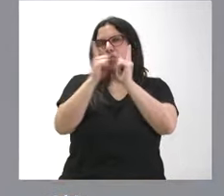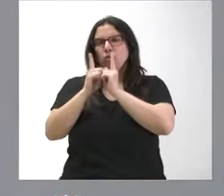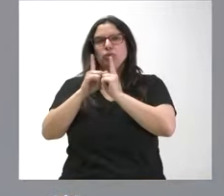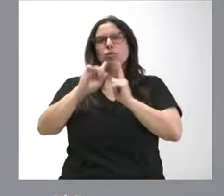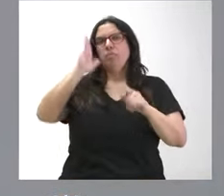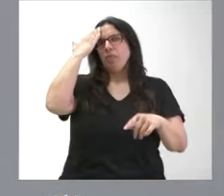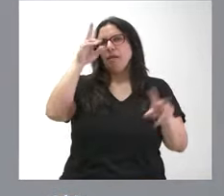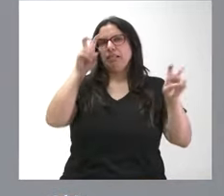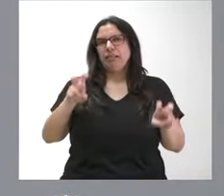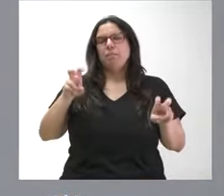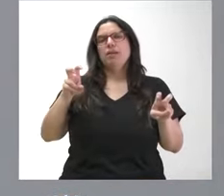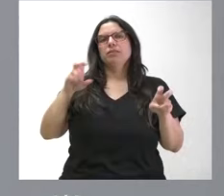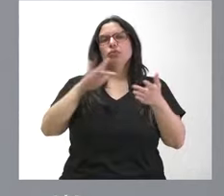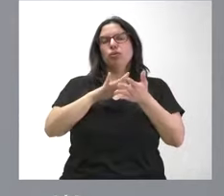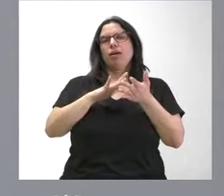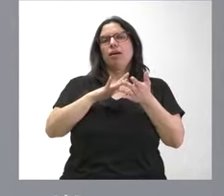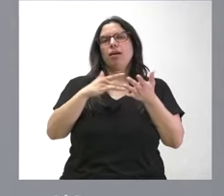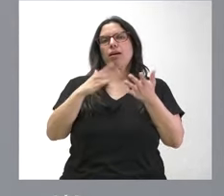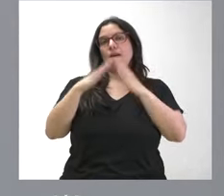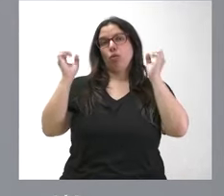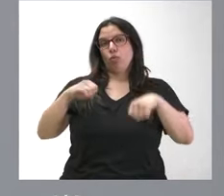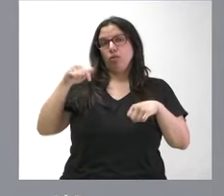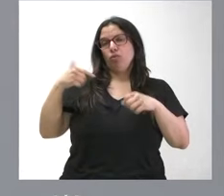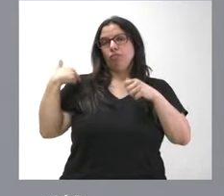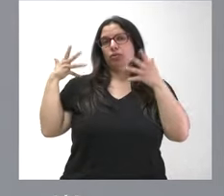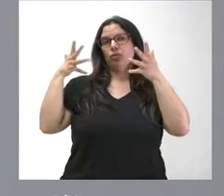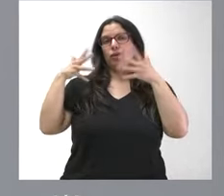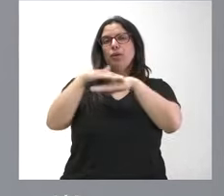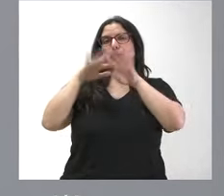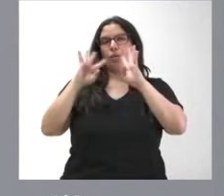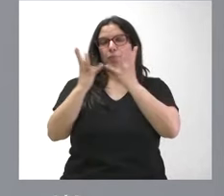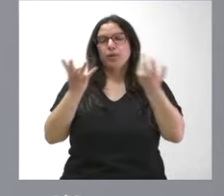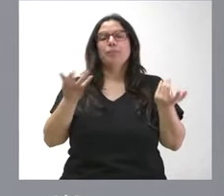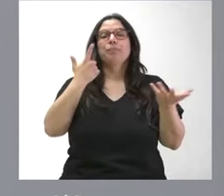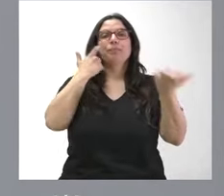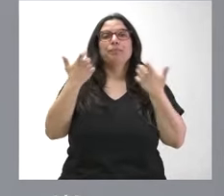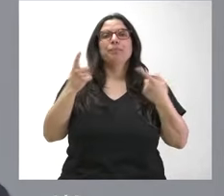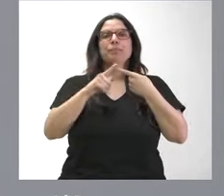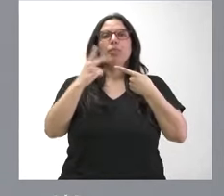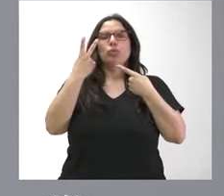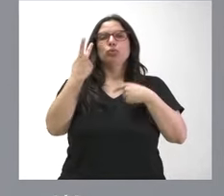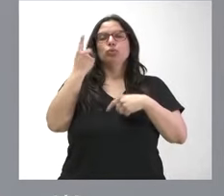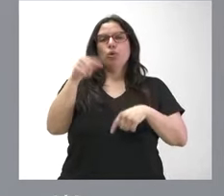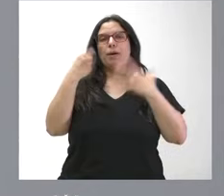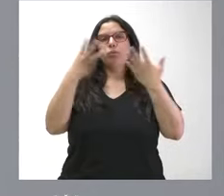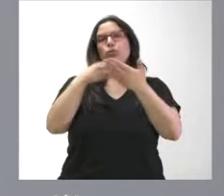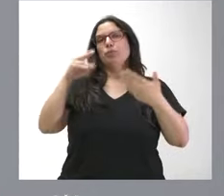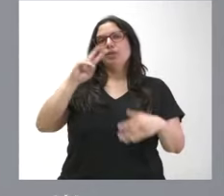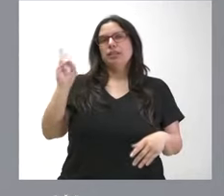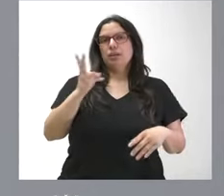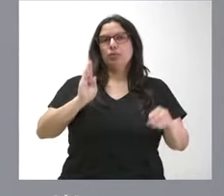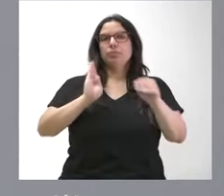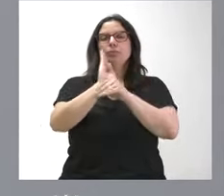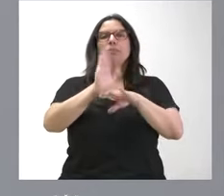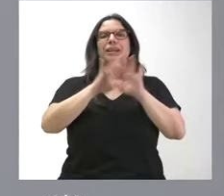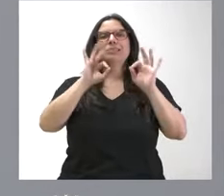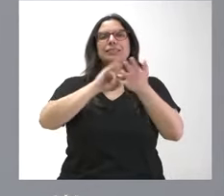que han sido objeto del acuerdo del Consejo de Gobierno, destacar que destinamos 2,8 millones de euros para